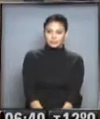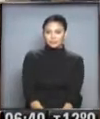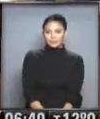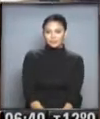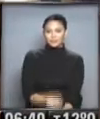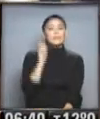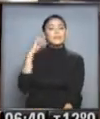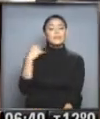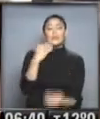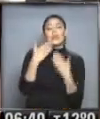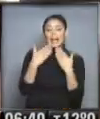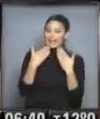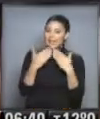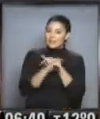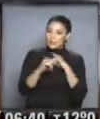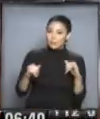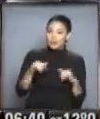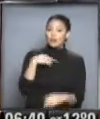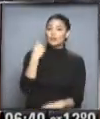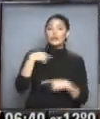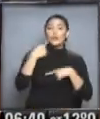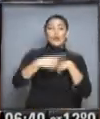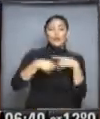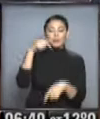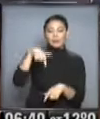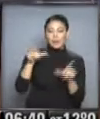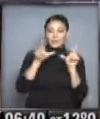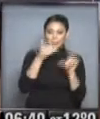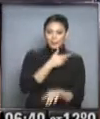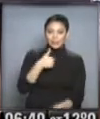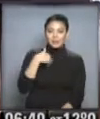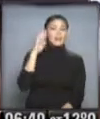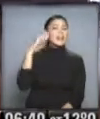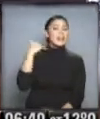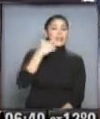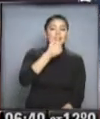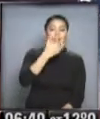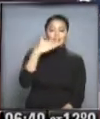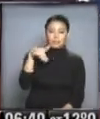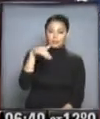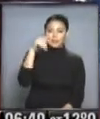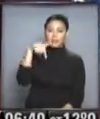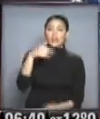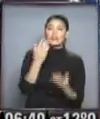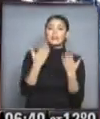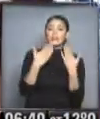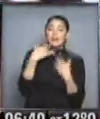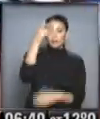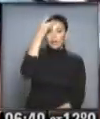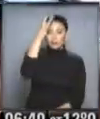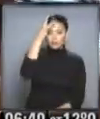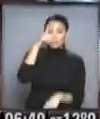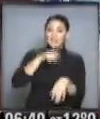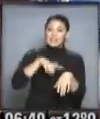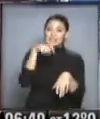Bueno, muchas gracias Maki por la información. Nosotros seguimos aquí en Nadia 6.30. 12 grados la temperatura en estos momentos. 6